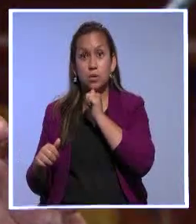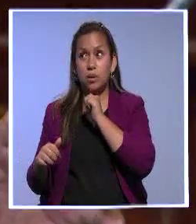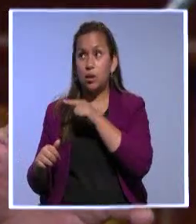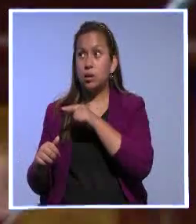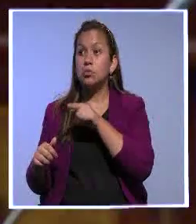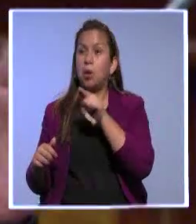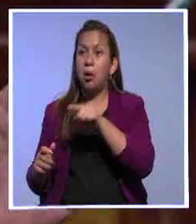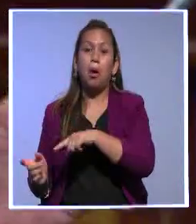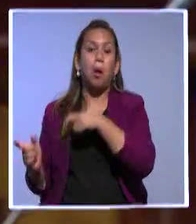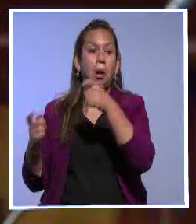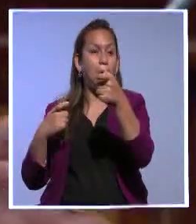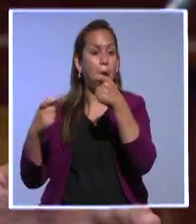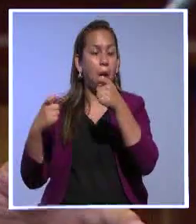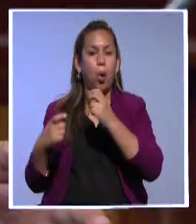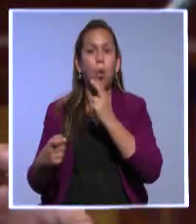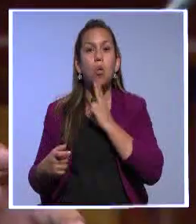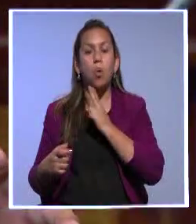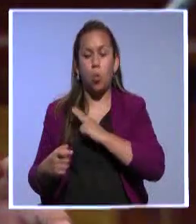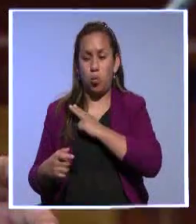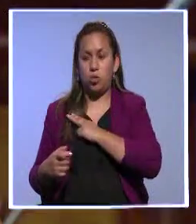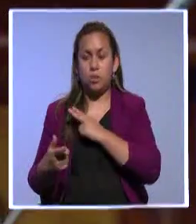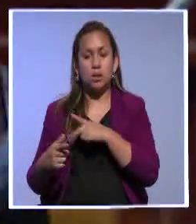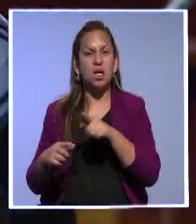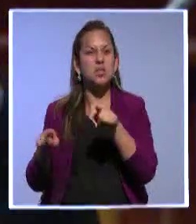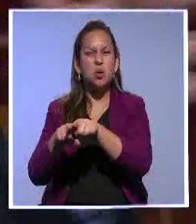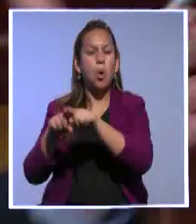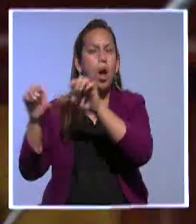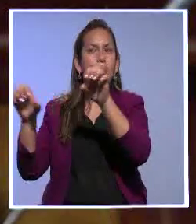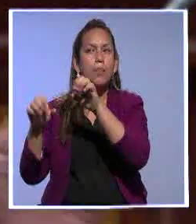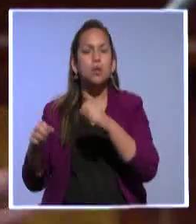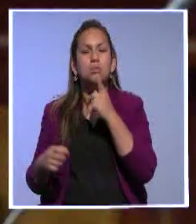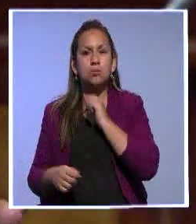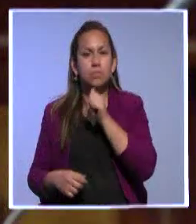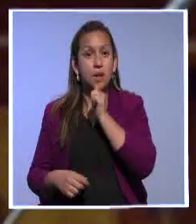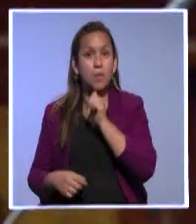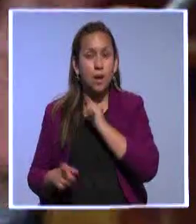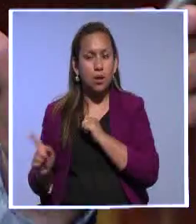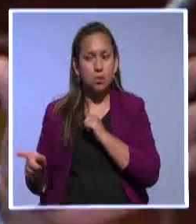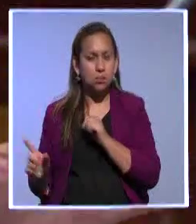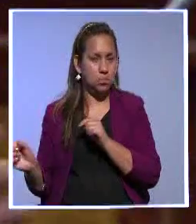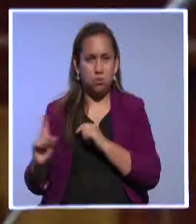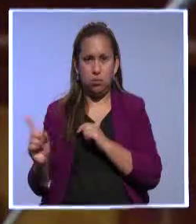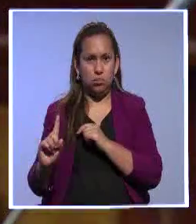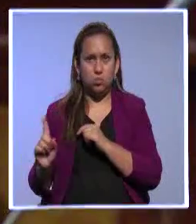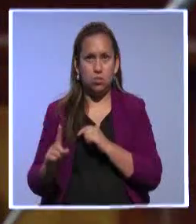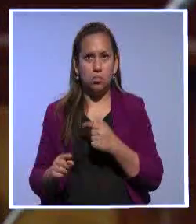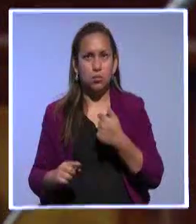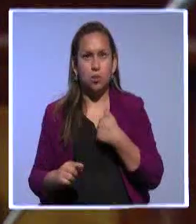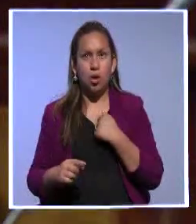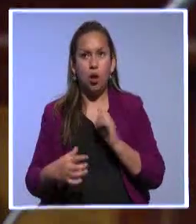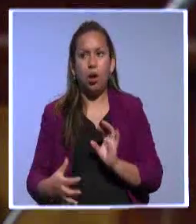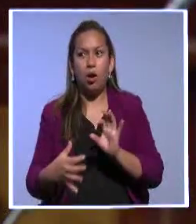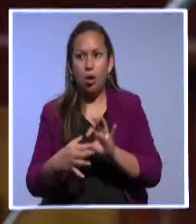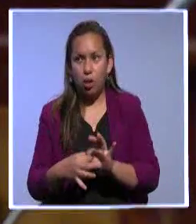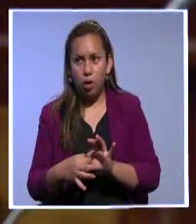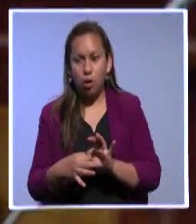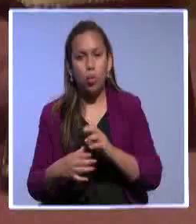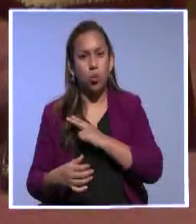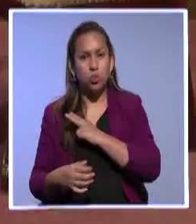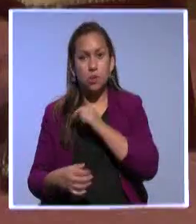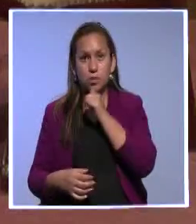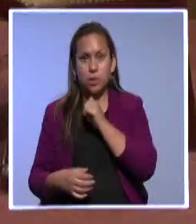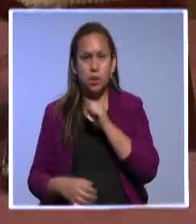empresas privadas ni he estado vinculado de manera alguna a universidad privada en este país. Correcto.